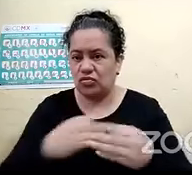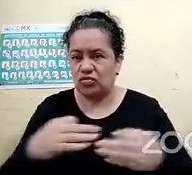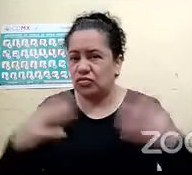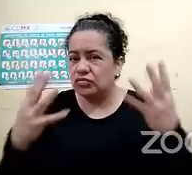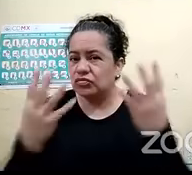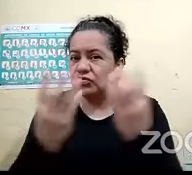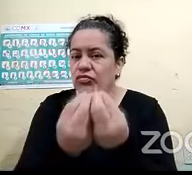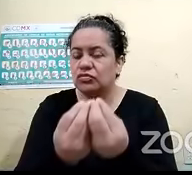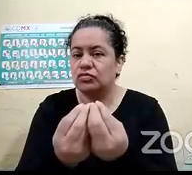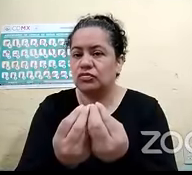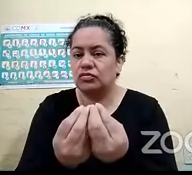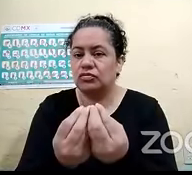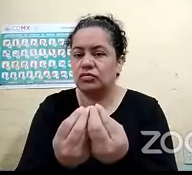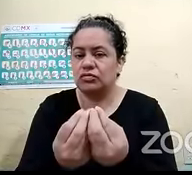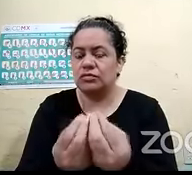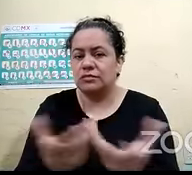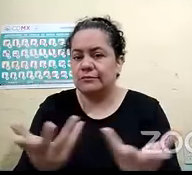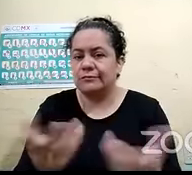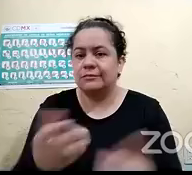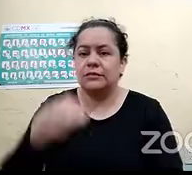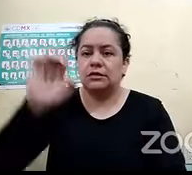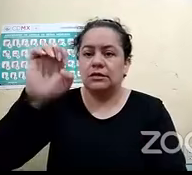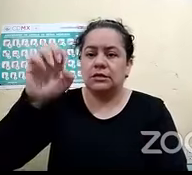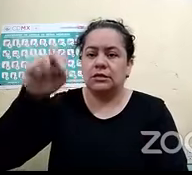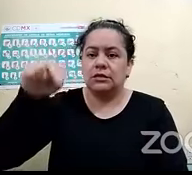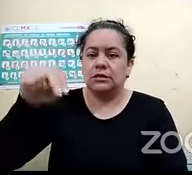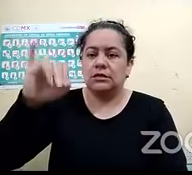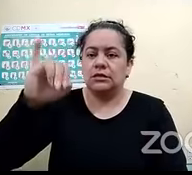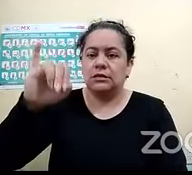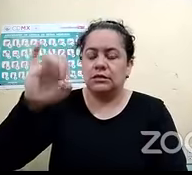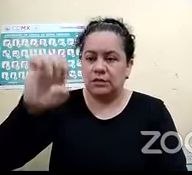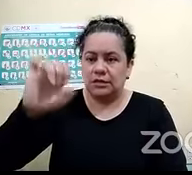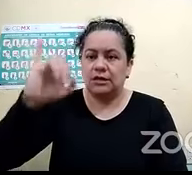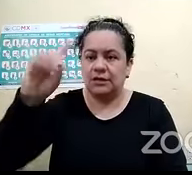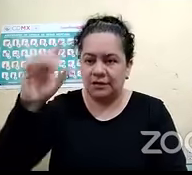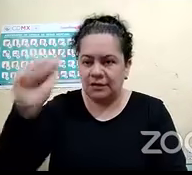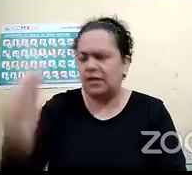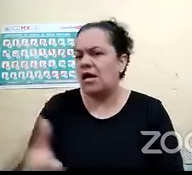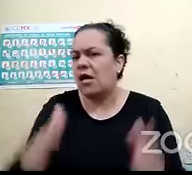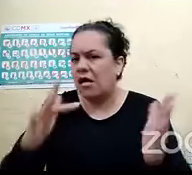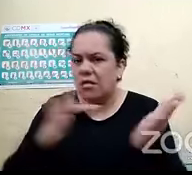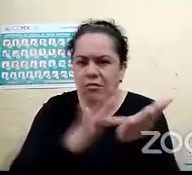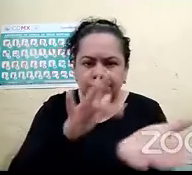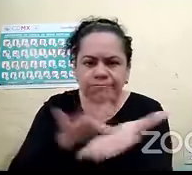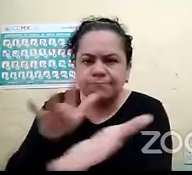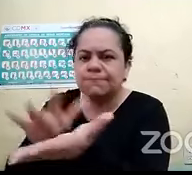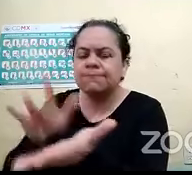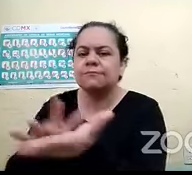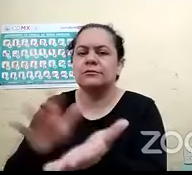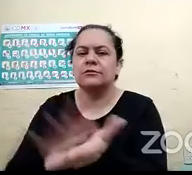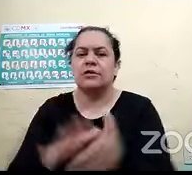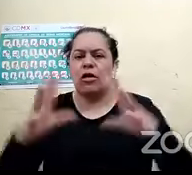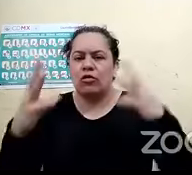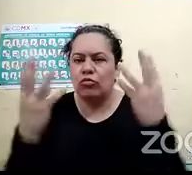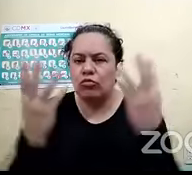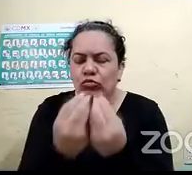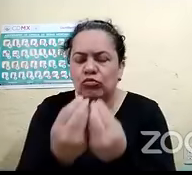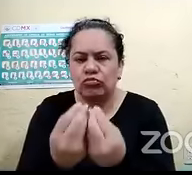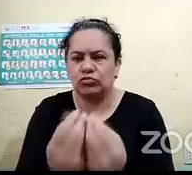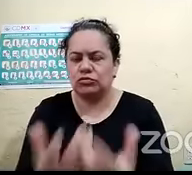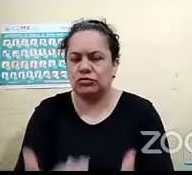ponía Eneida un ejemplo, todos nos vamos a apoyar, unos tienen buena memoria, otros tienen otras capacidades, entonces eso es muy, muy buen ejemplo.